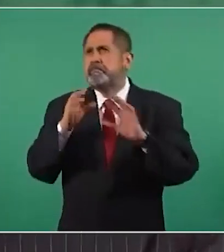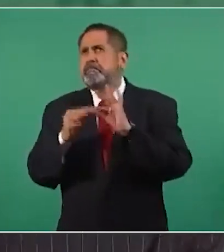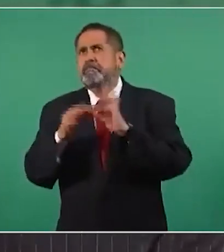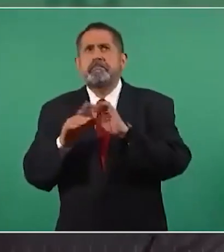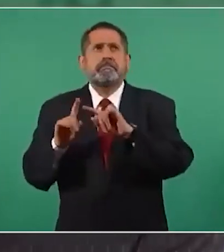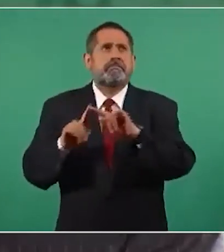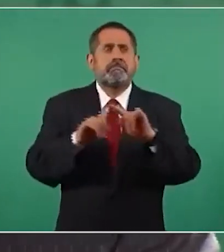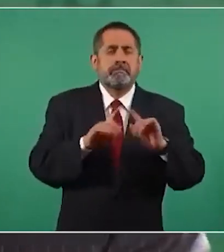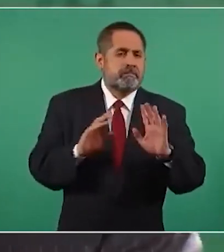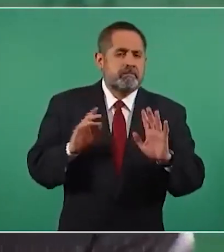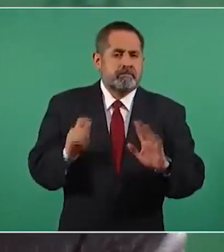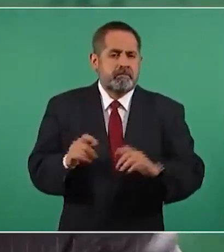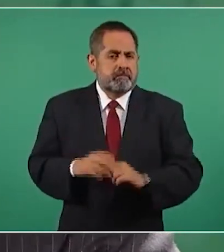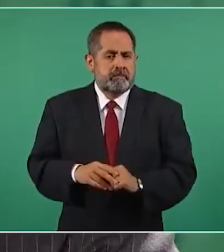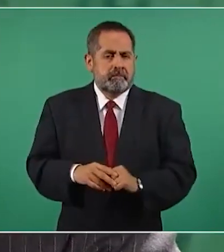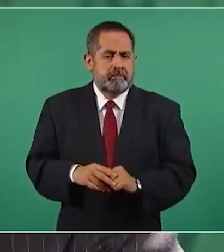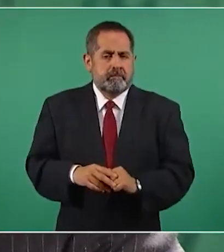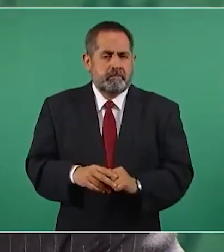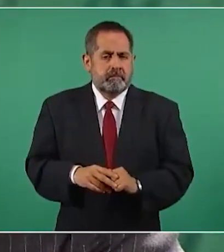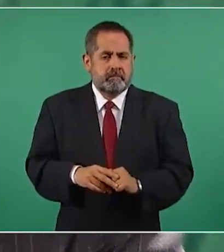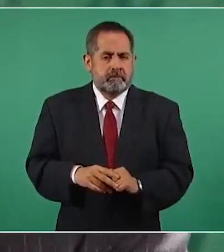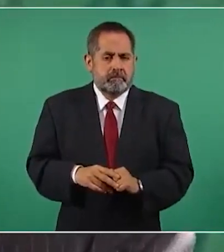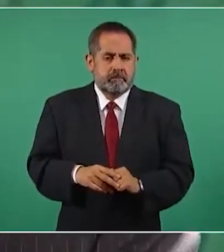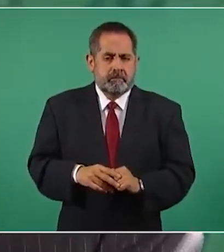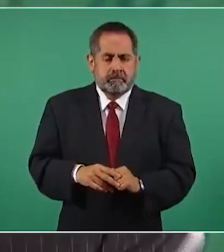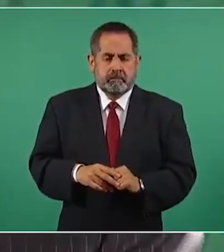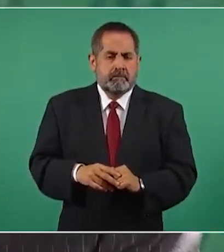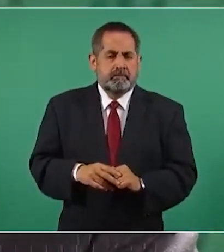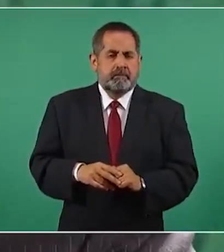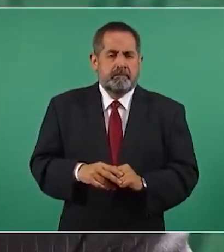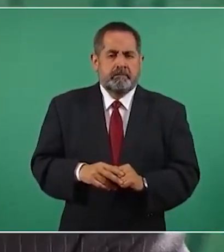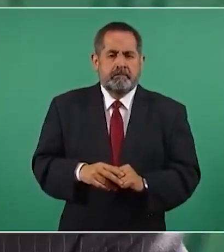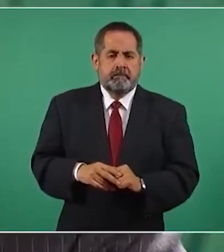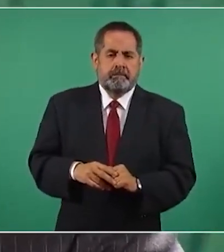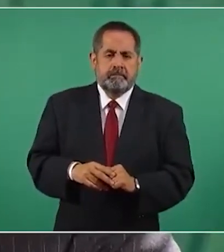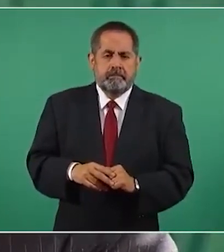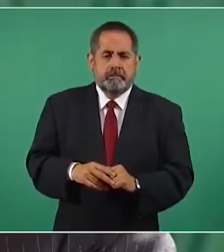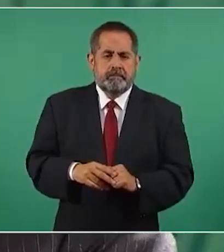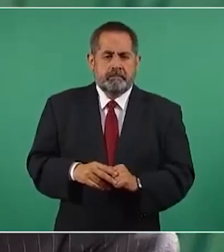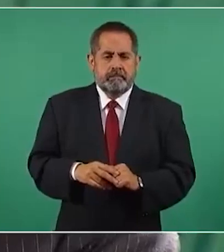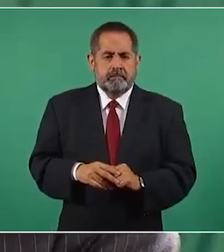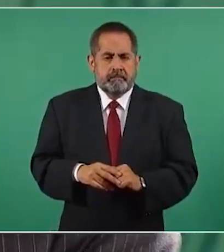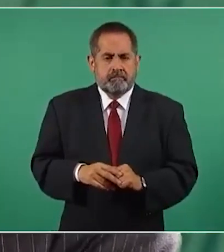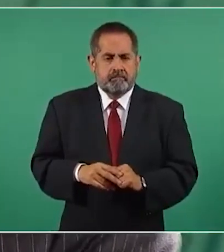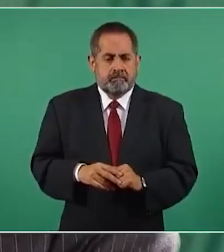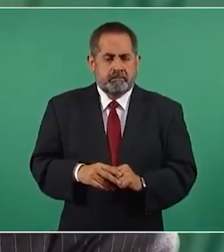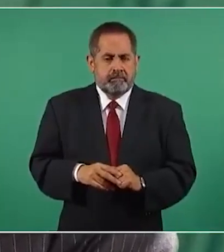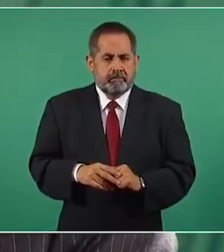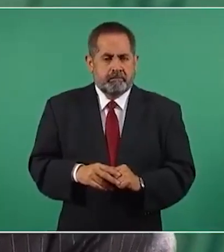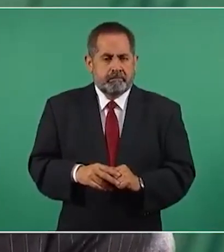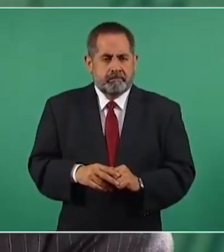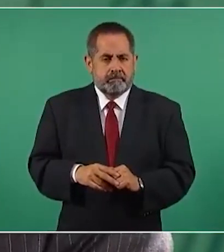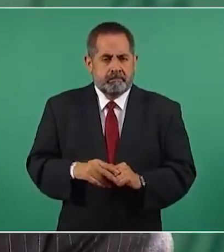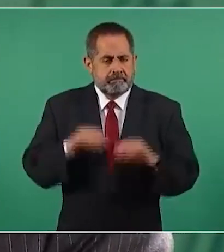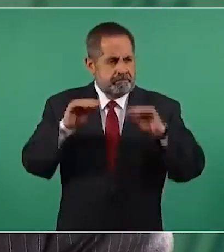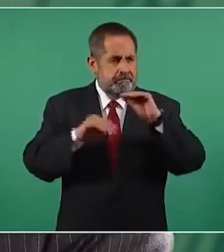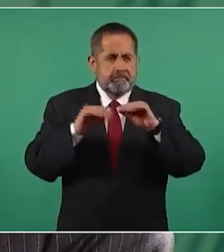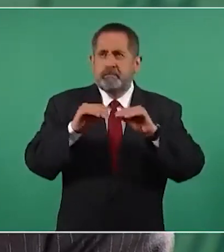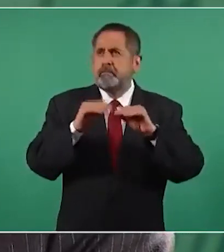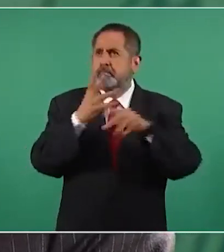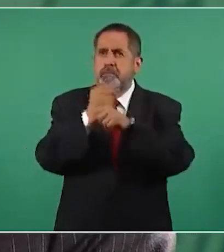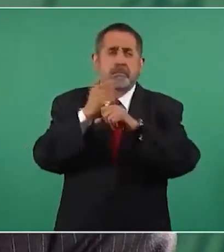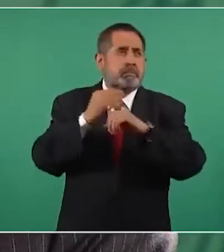quede con toda la